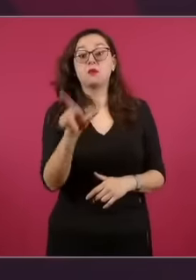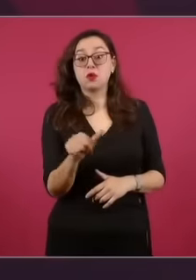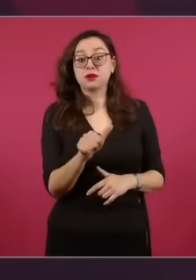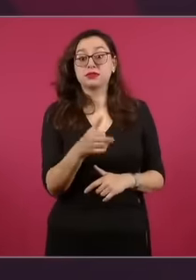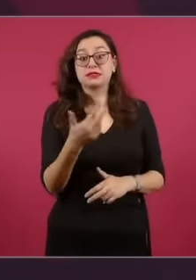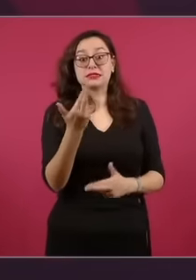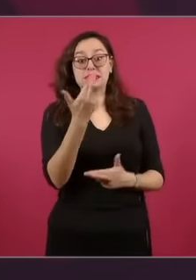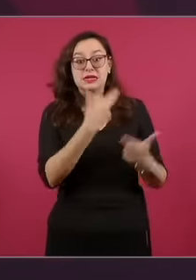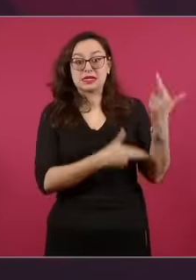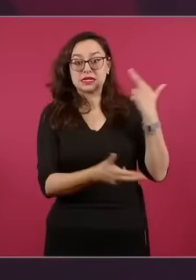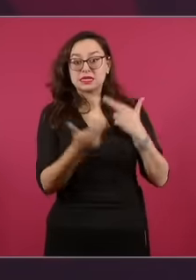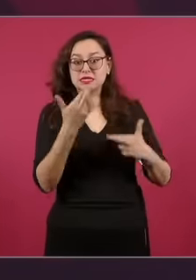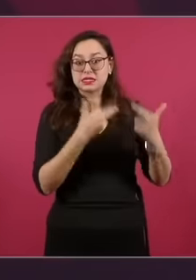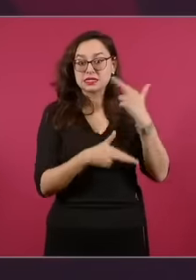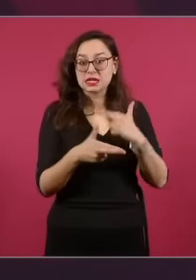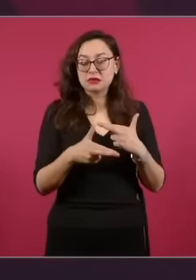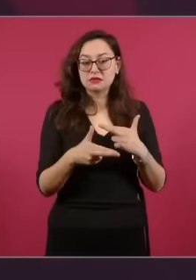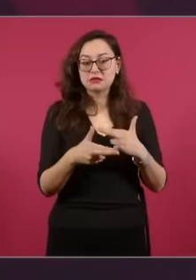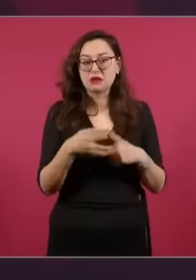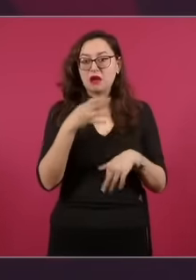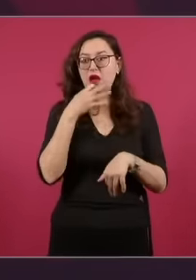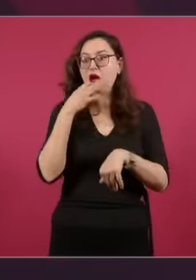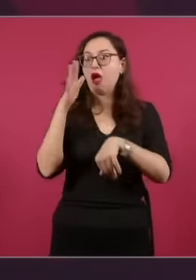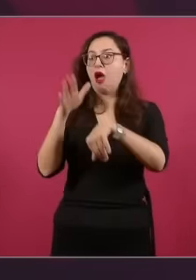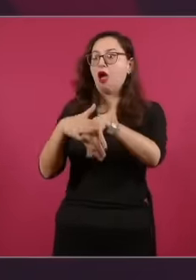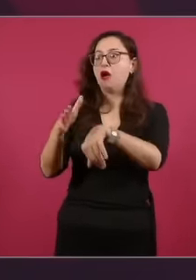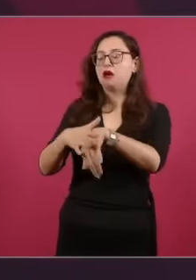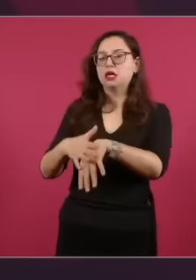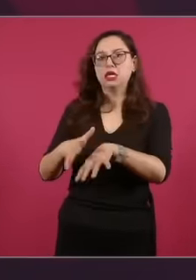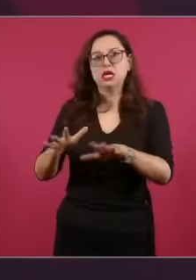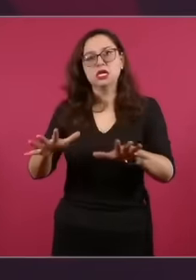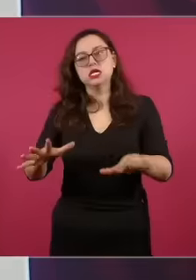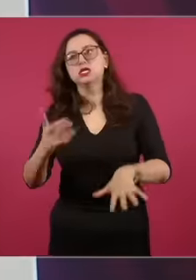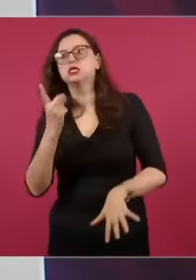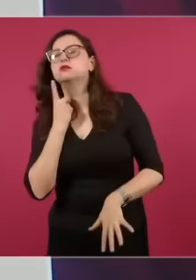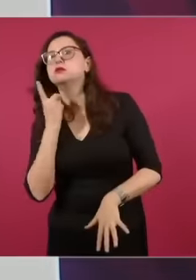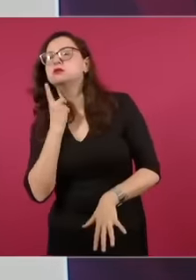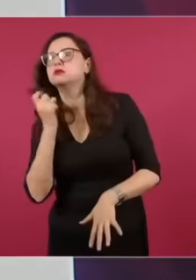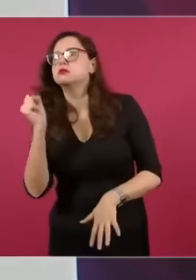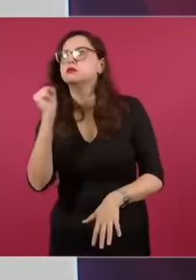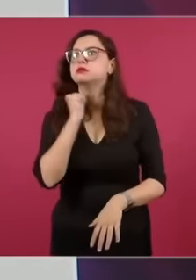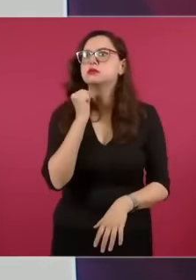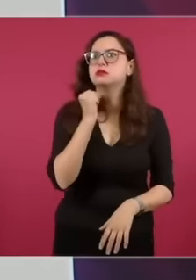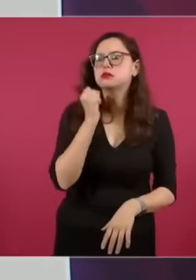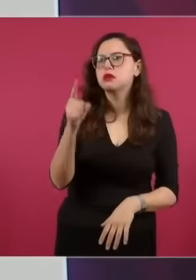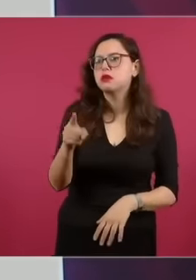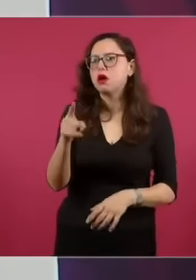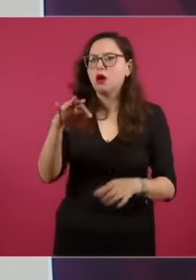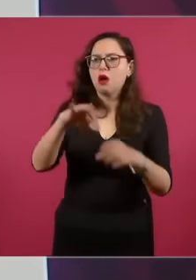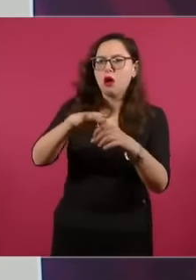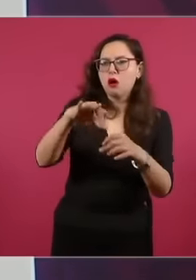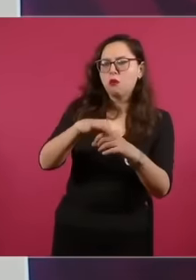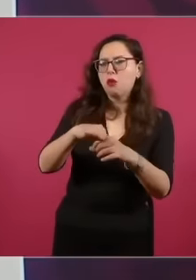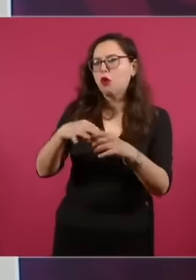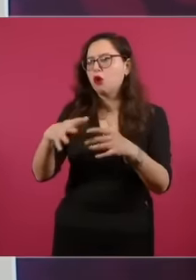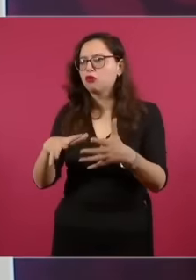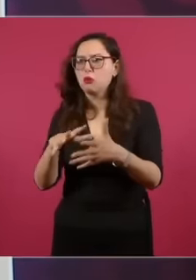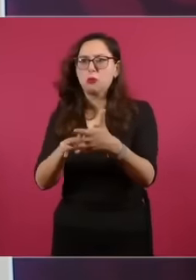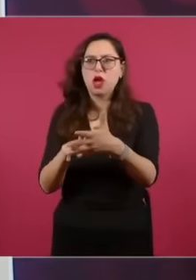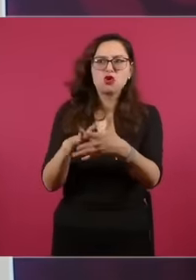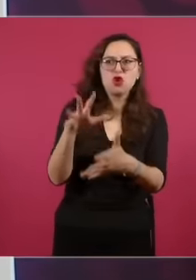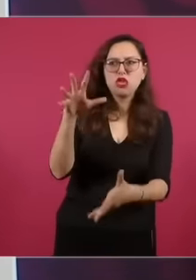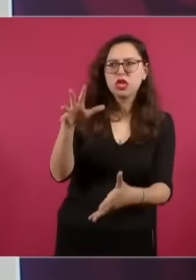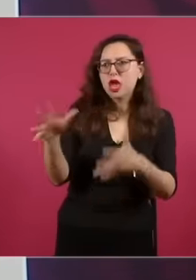no puede haber sobre representación no puede tener Morena y los